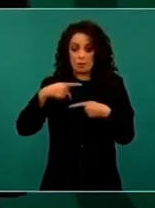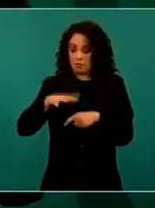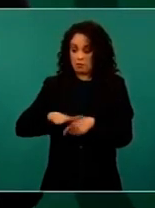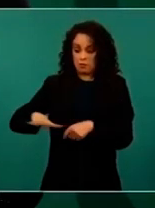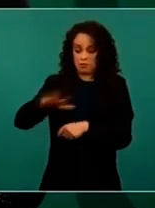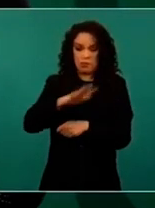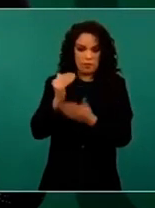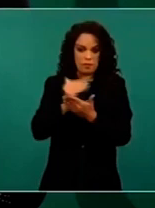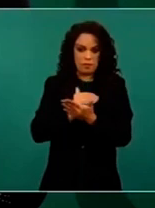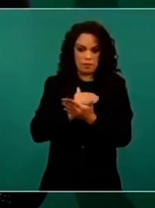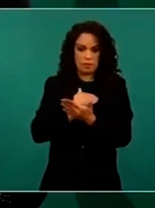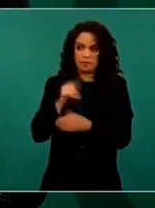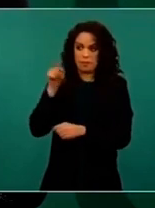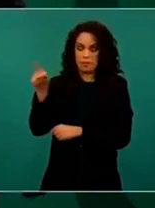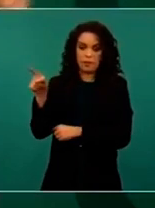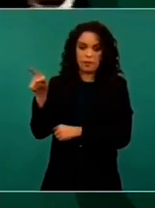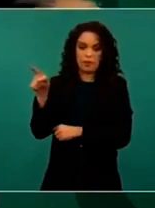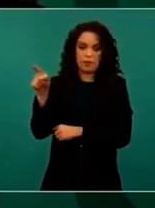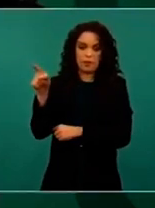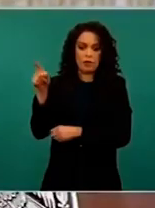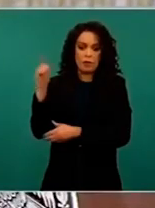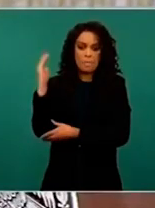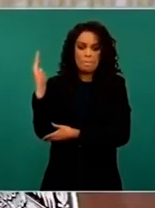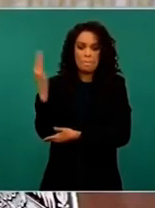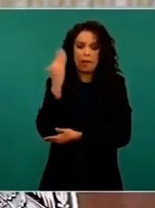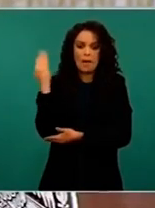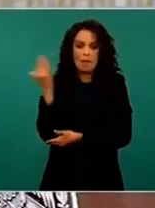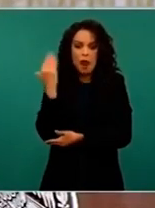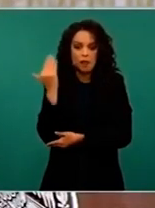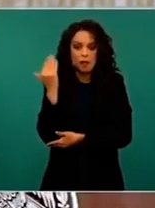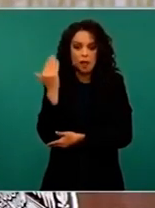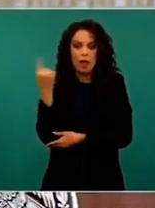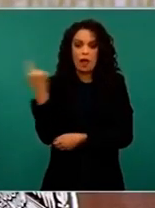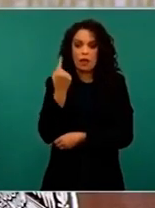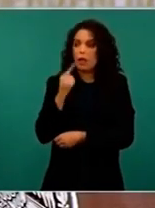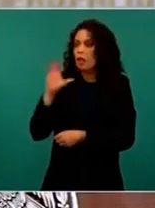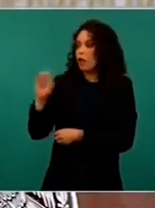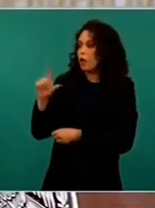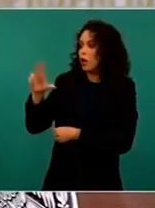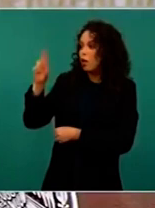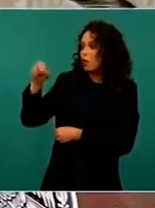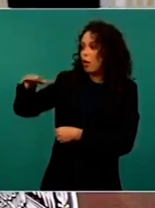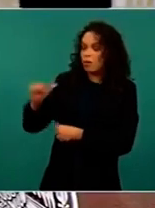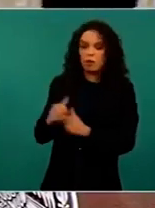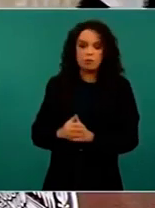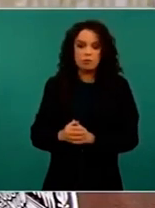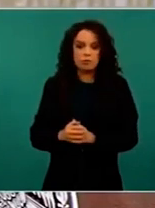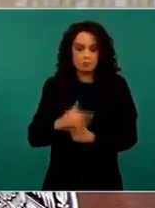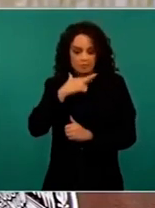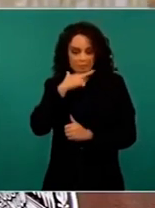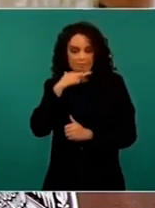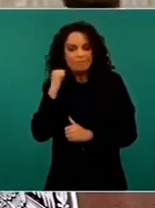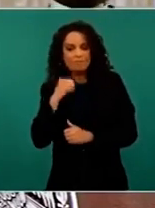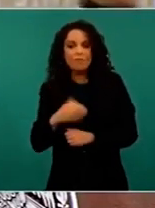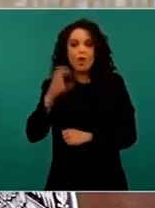Milpalta que en la Roma o en la Cuauhtémoc, para hablar de